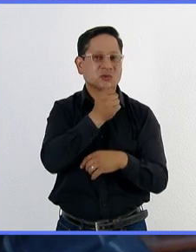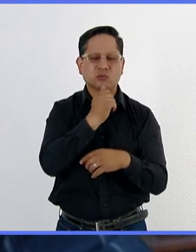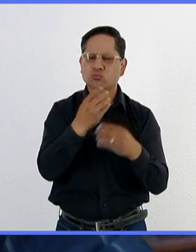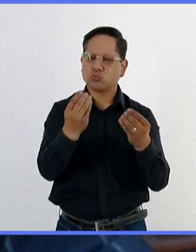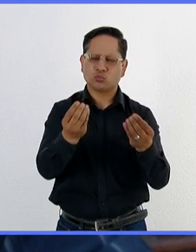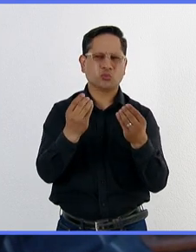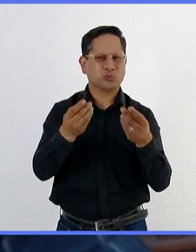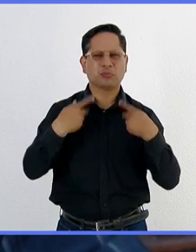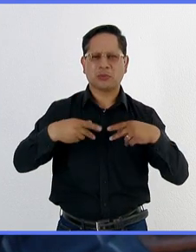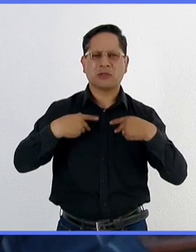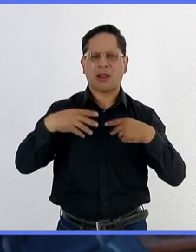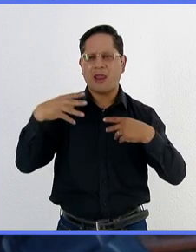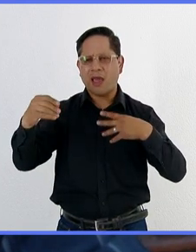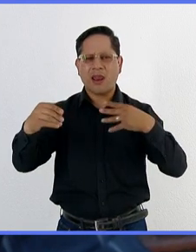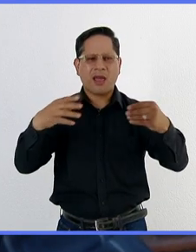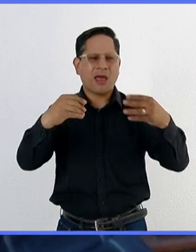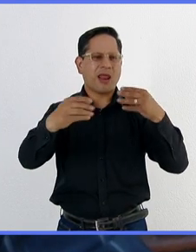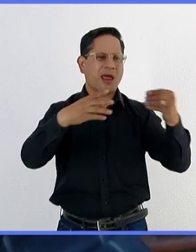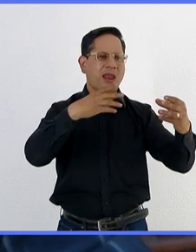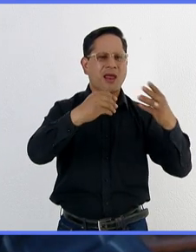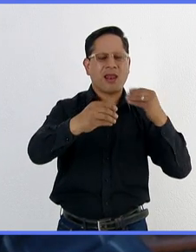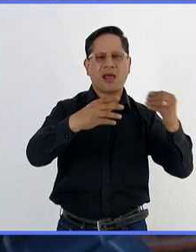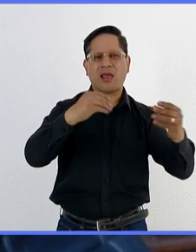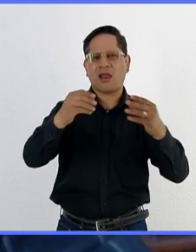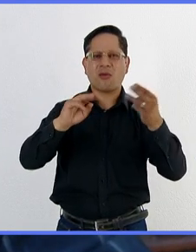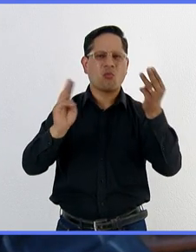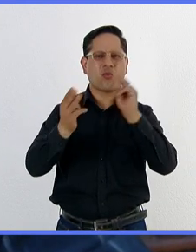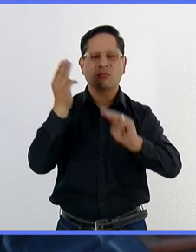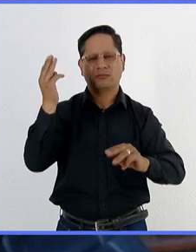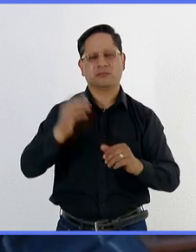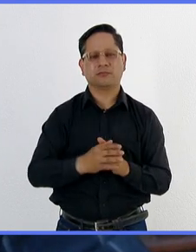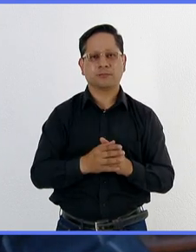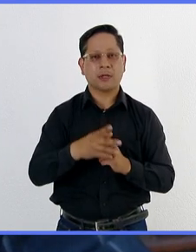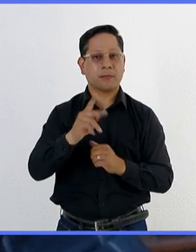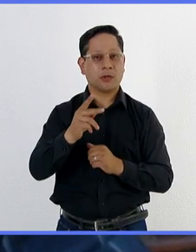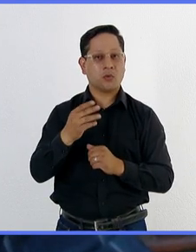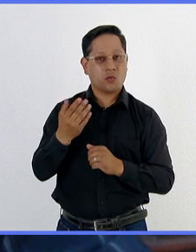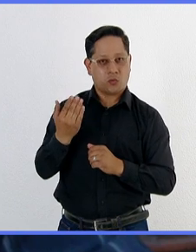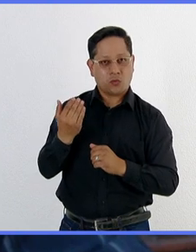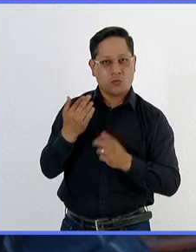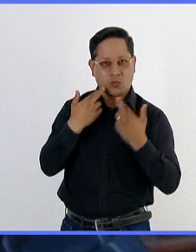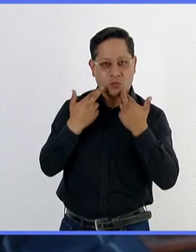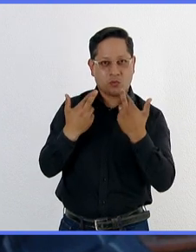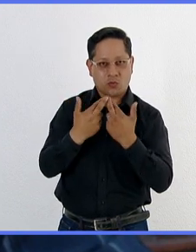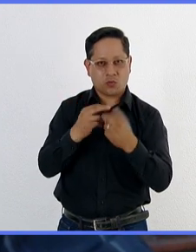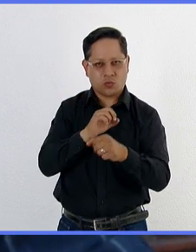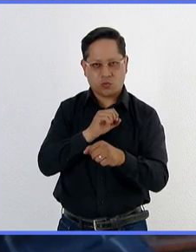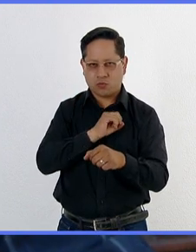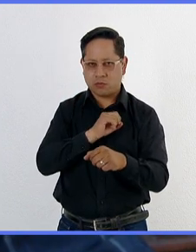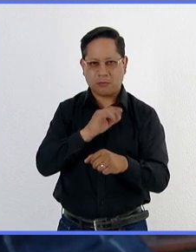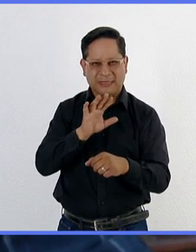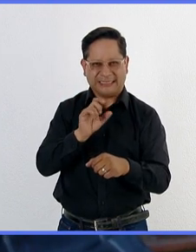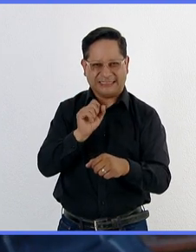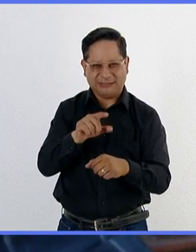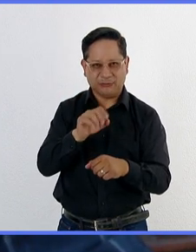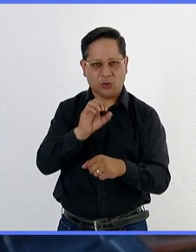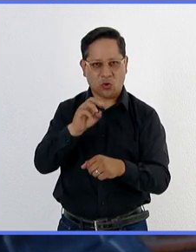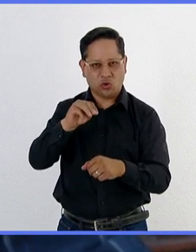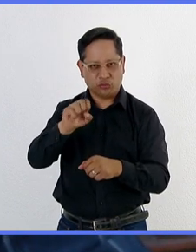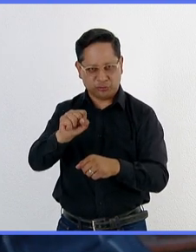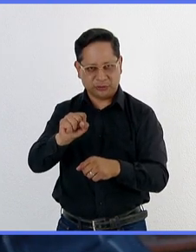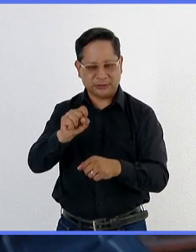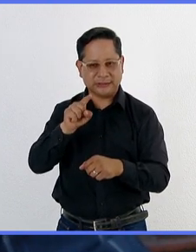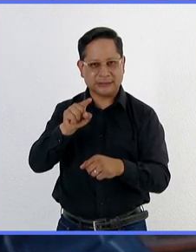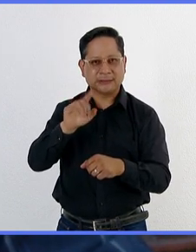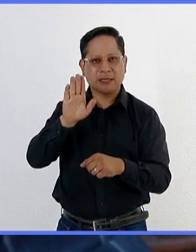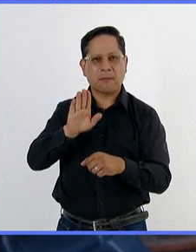infectadas por todo el mundo. Sin embargo, en la última reunión también, la OMS declaró que la COVID está en un